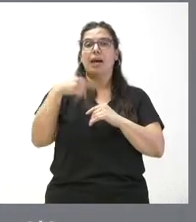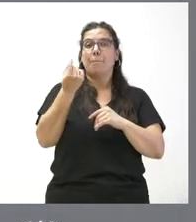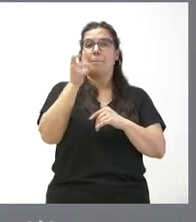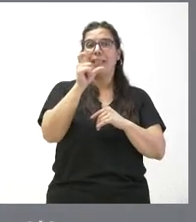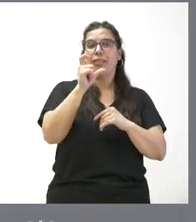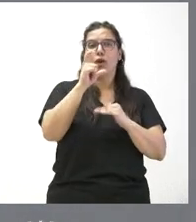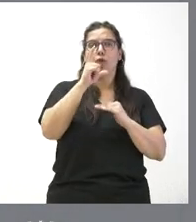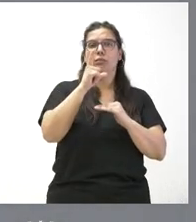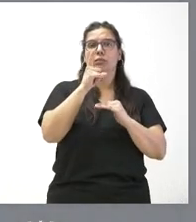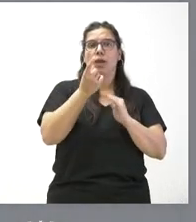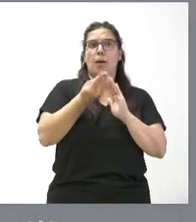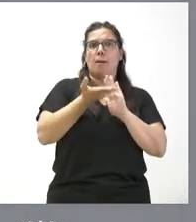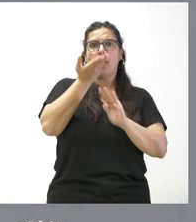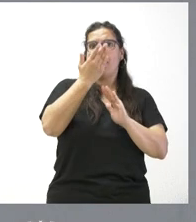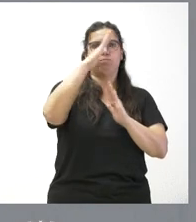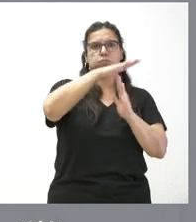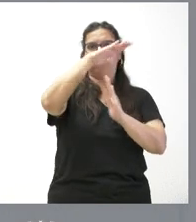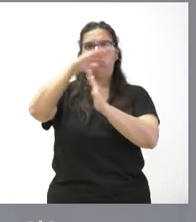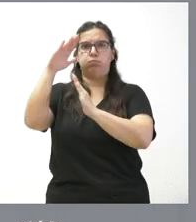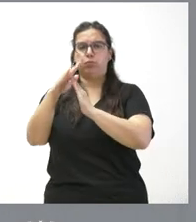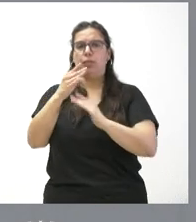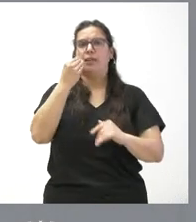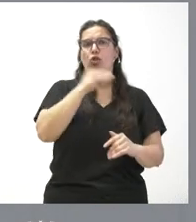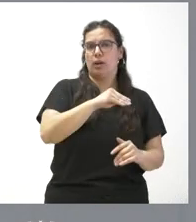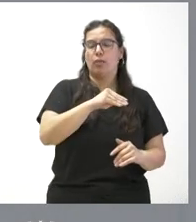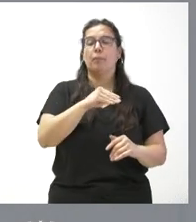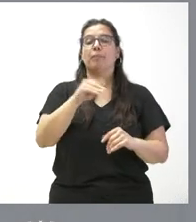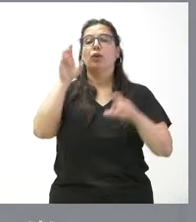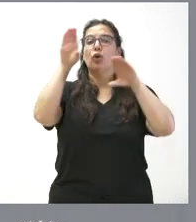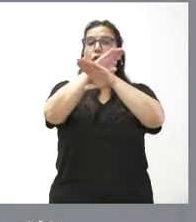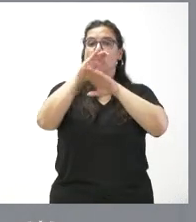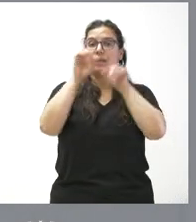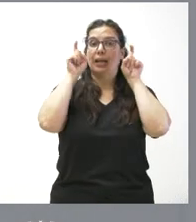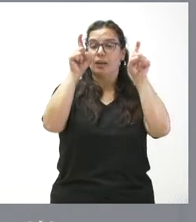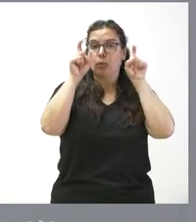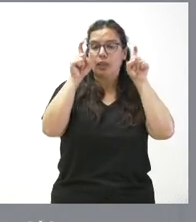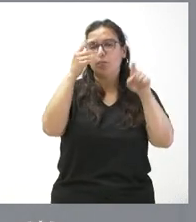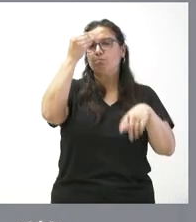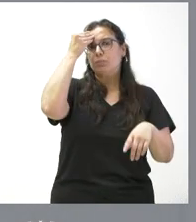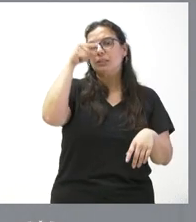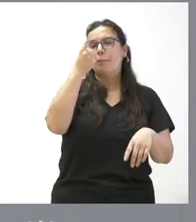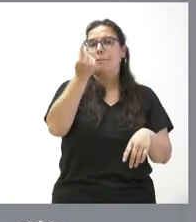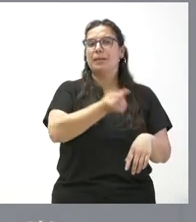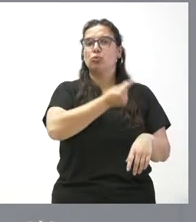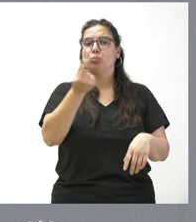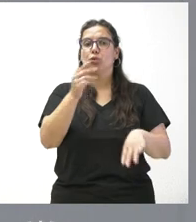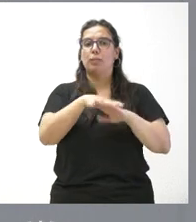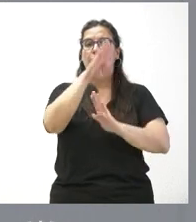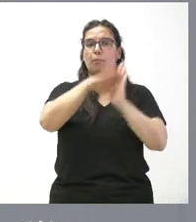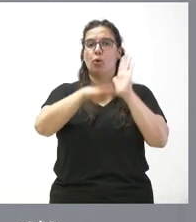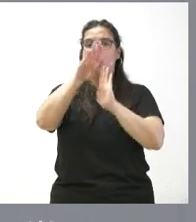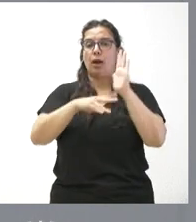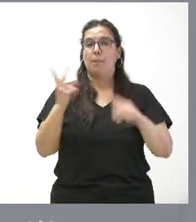llevado a cabo en los periodos anteriores. La Consejería de Educación considera que el presupuesto para estos dos programas,